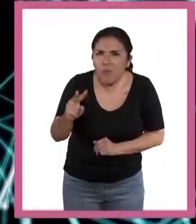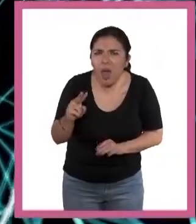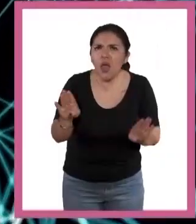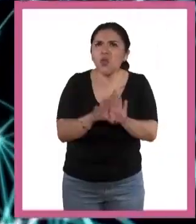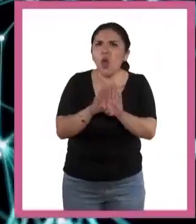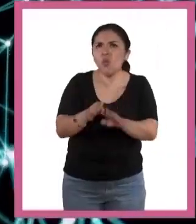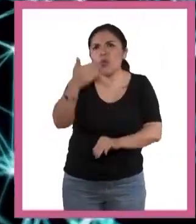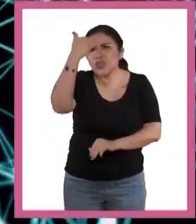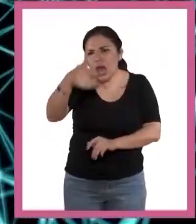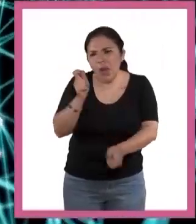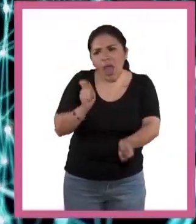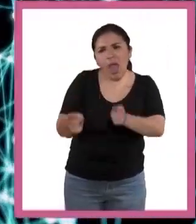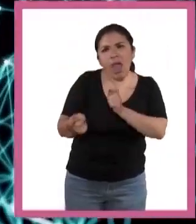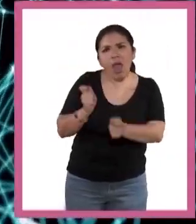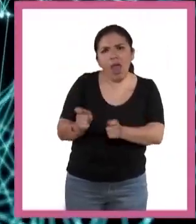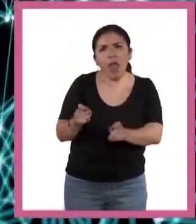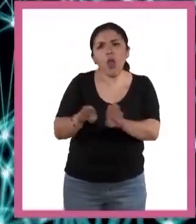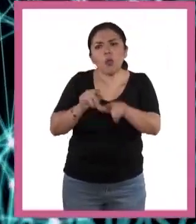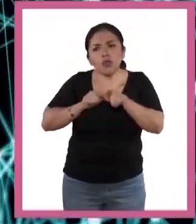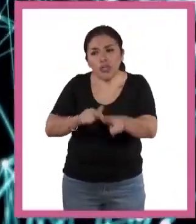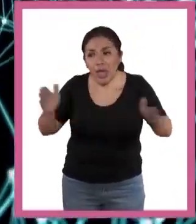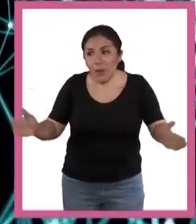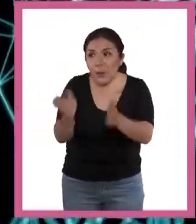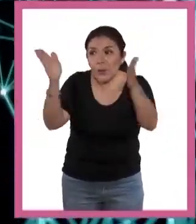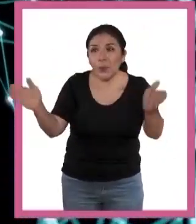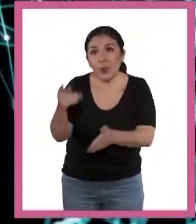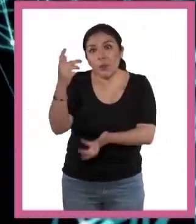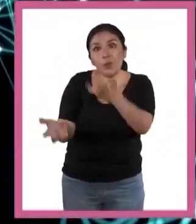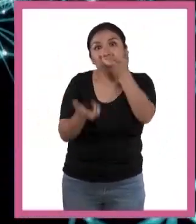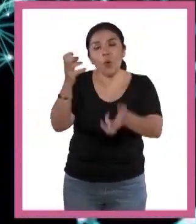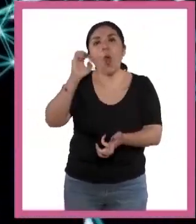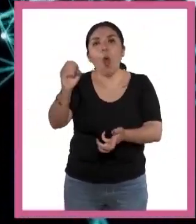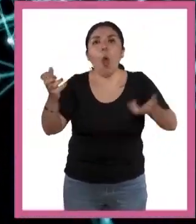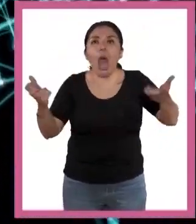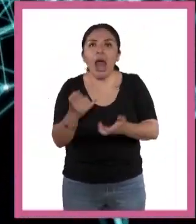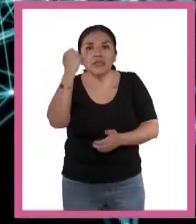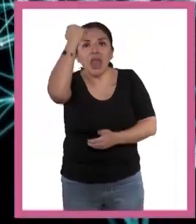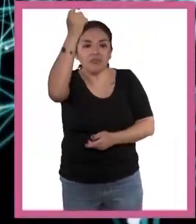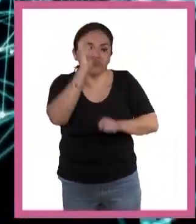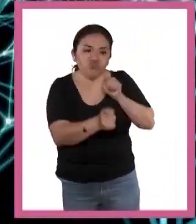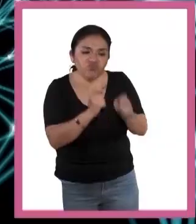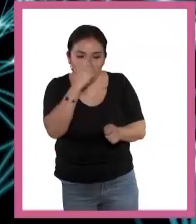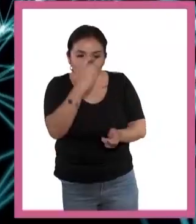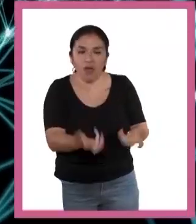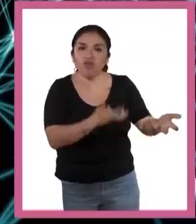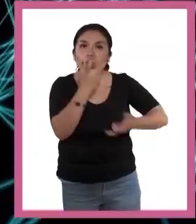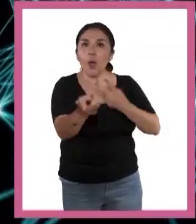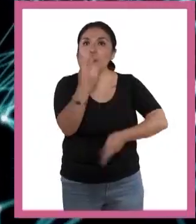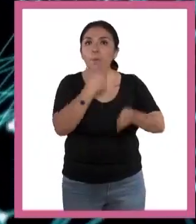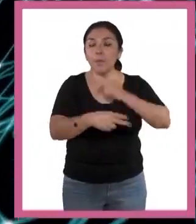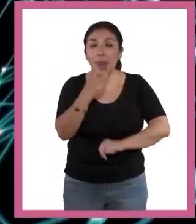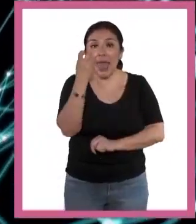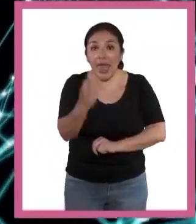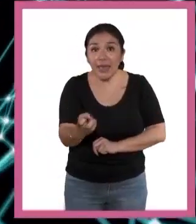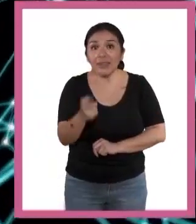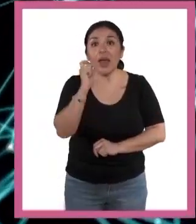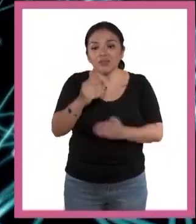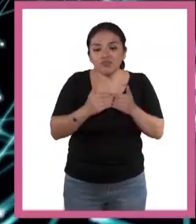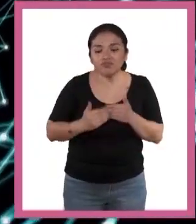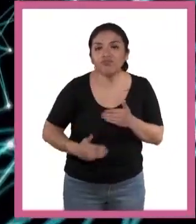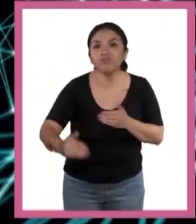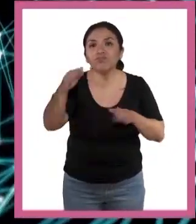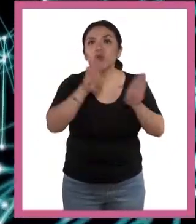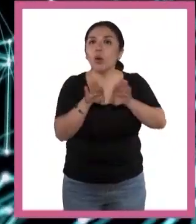a controlarlo, mantenerlo vivo y hasta a producirlo con técnicas rudimentarias. Esto fue un